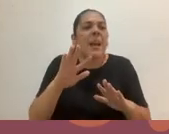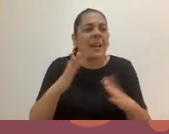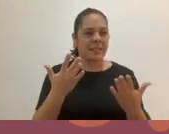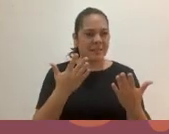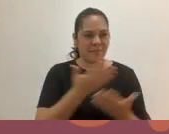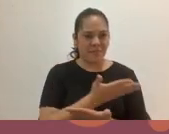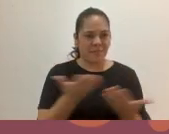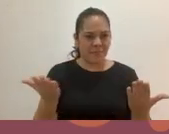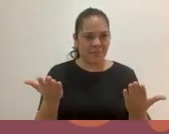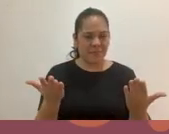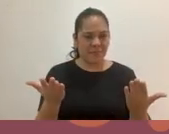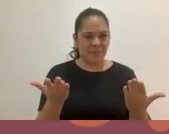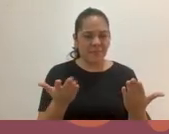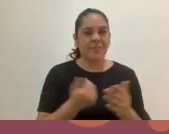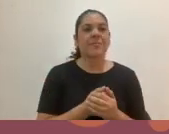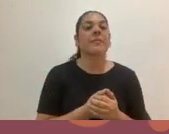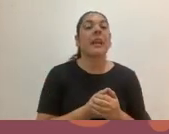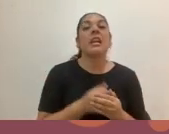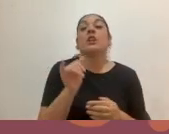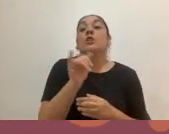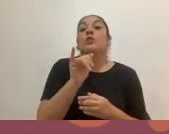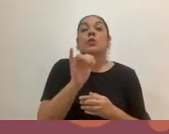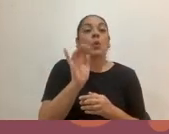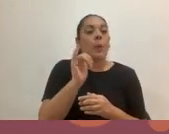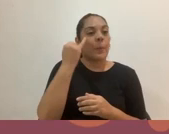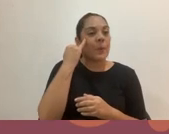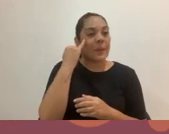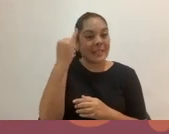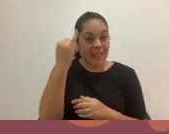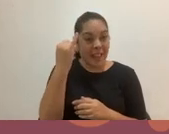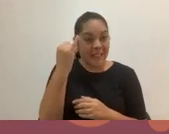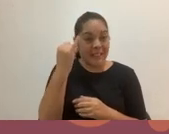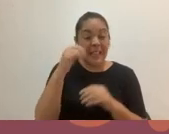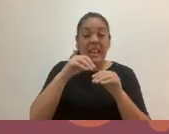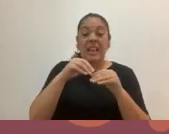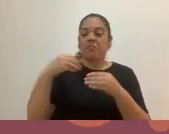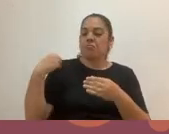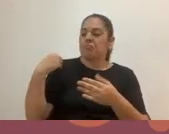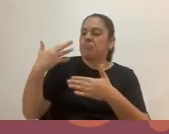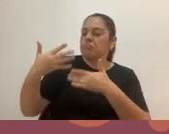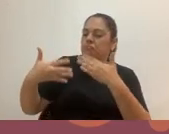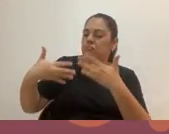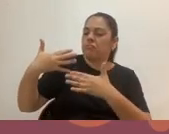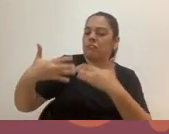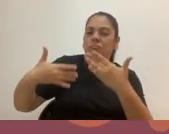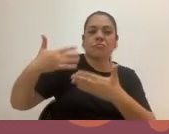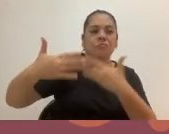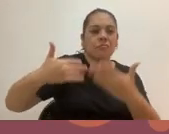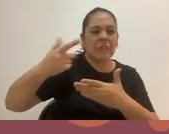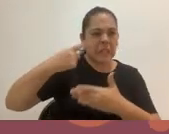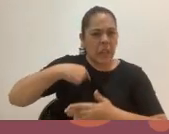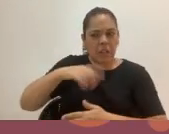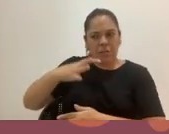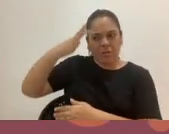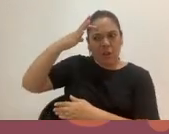Sino que son ideas que han sido transmitidas de generación en generación y no las hemos creído de esa forma.